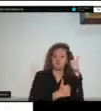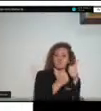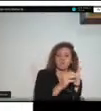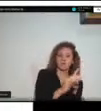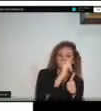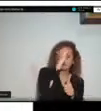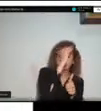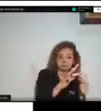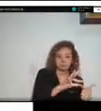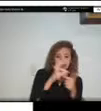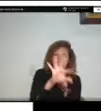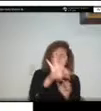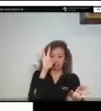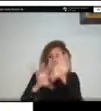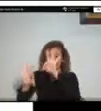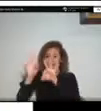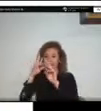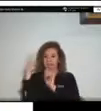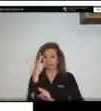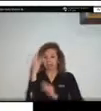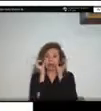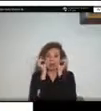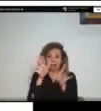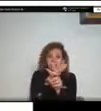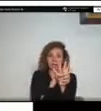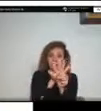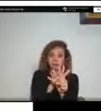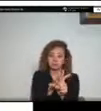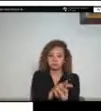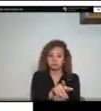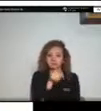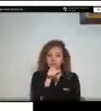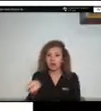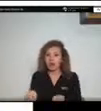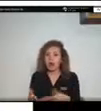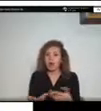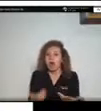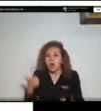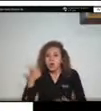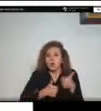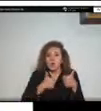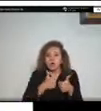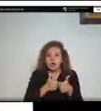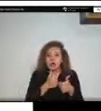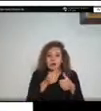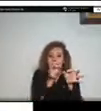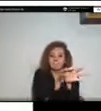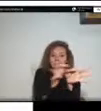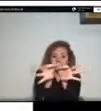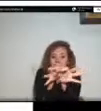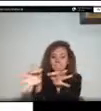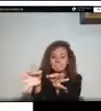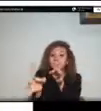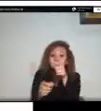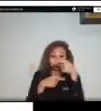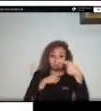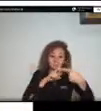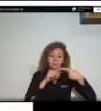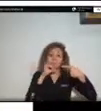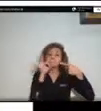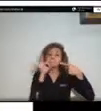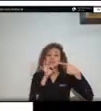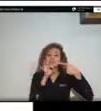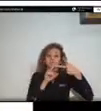de esta priorización se resalta entonces que los municipios priorizados son Villavicencio Acacías el